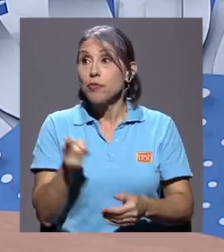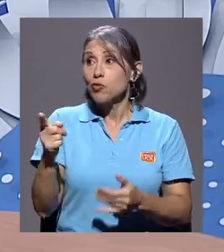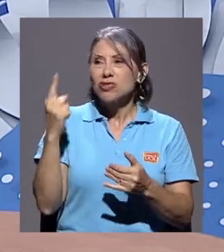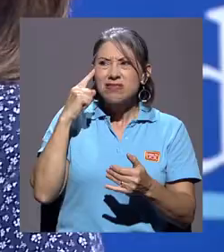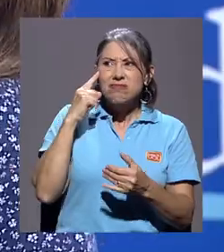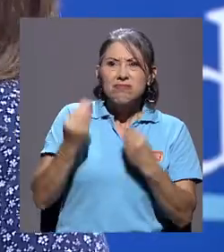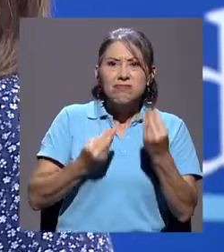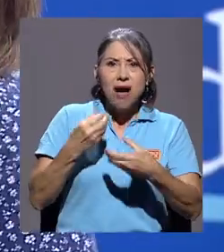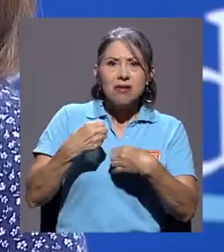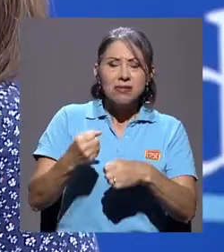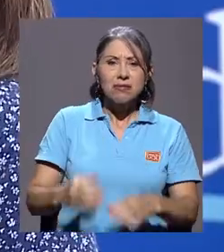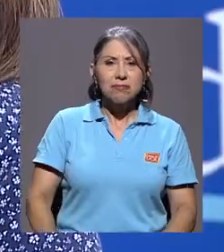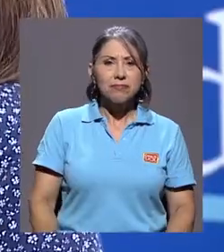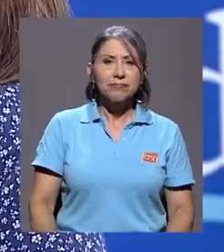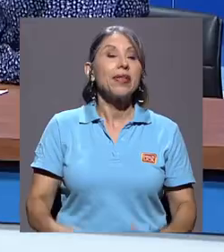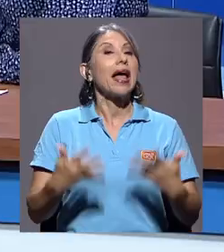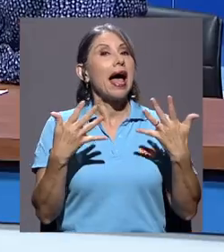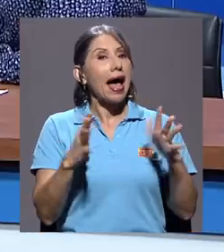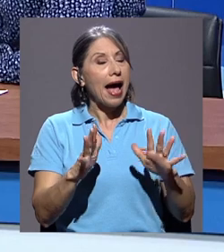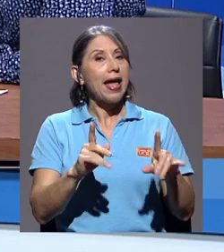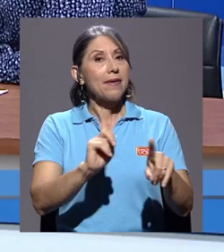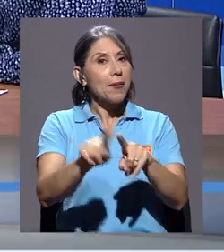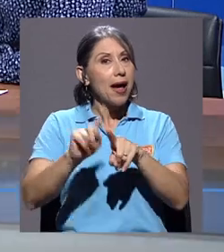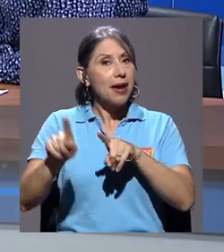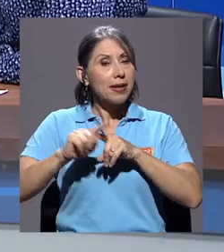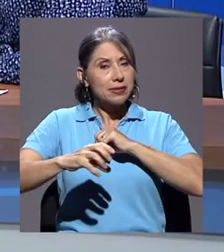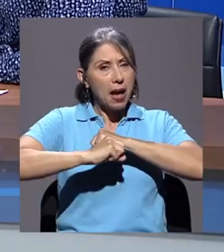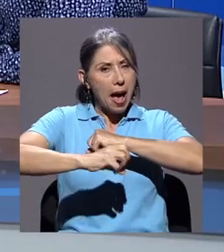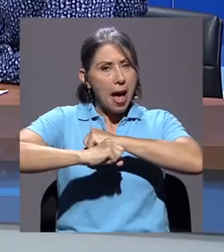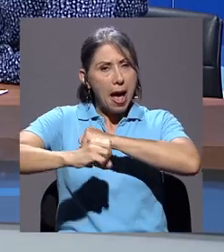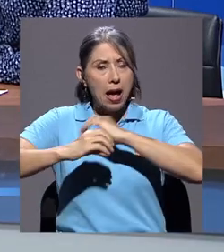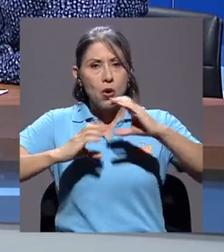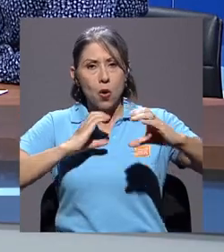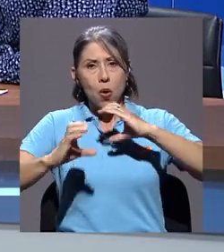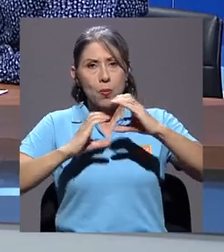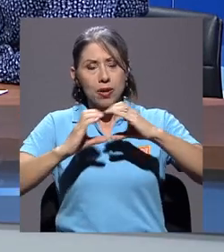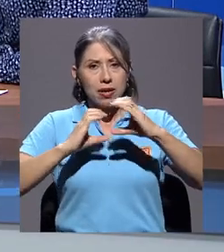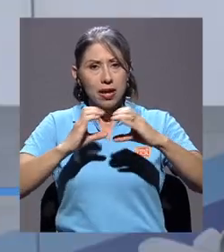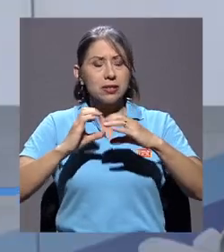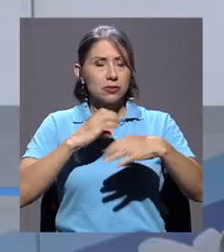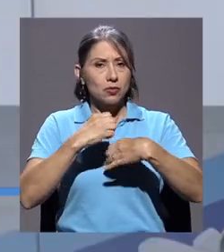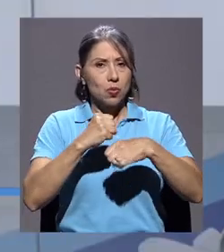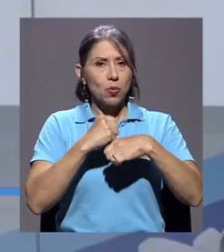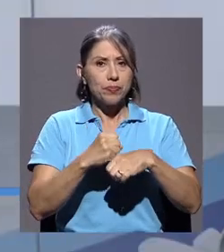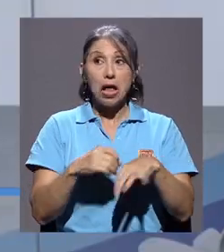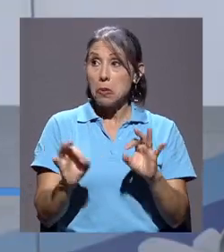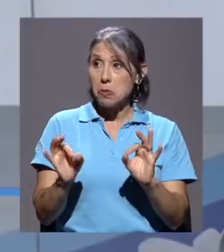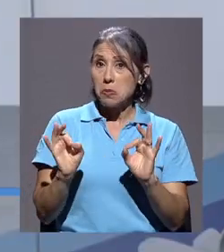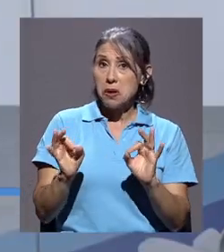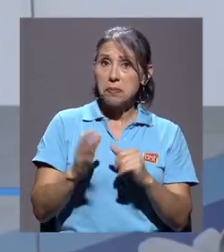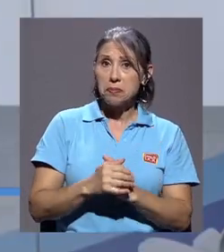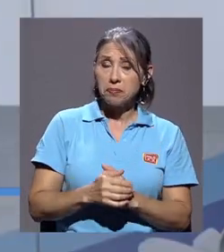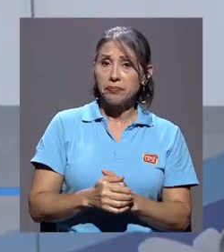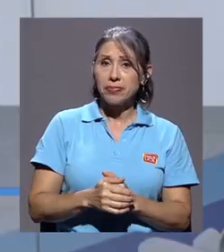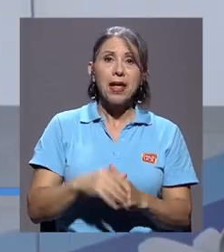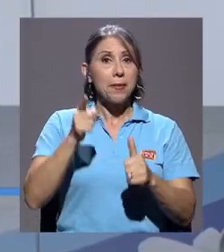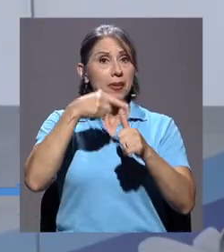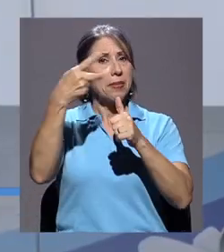qué piensan hacer ahora para este proceso? Hay varias campañas de comunicación que estamos realizando. Ah, muy bien. Por primera